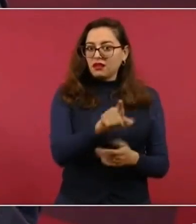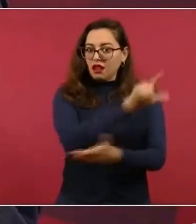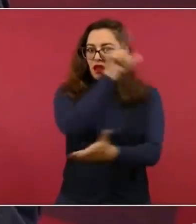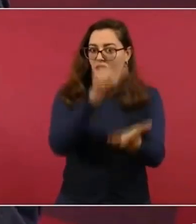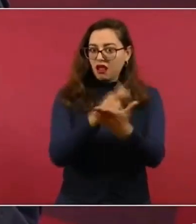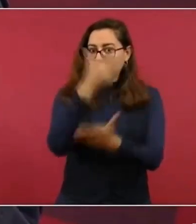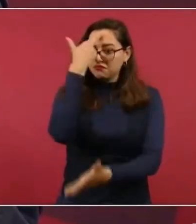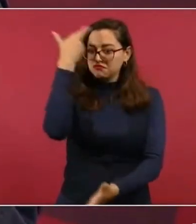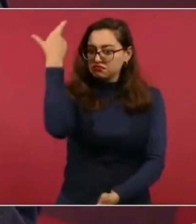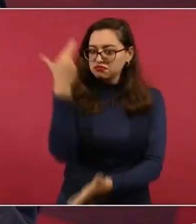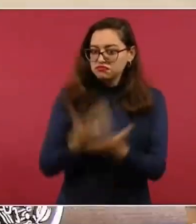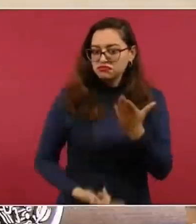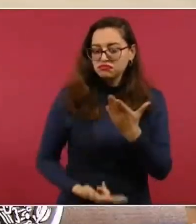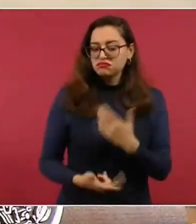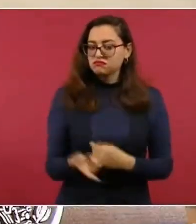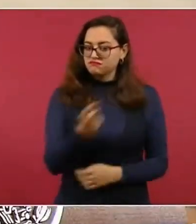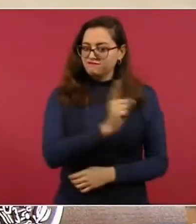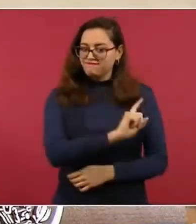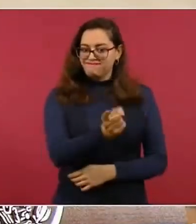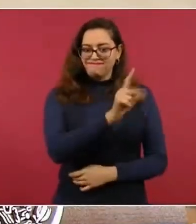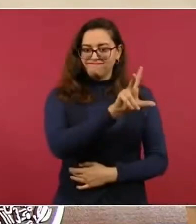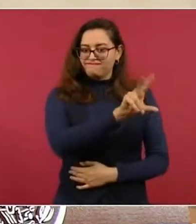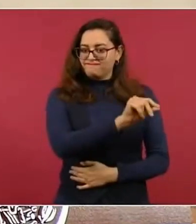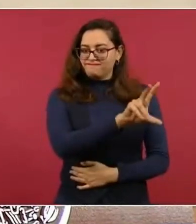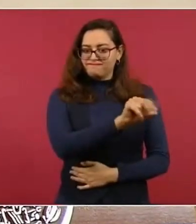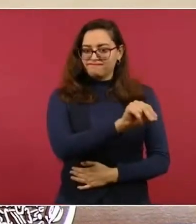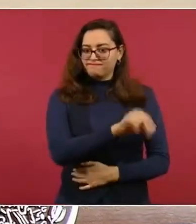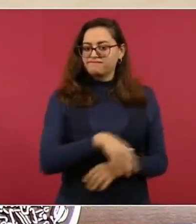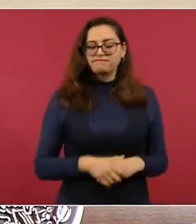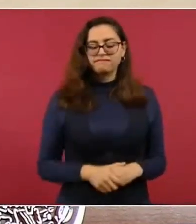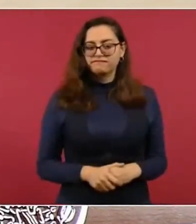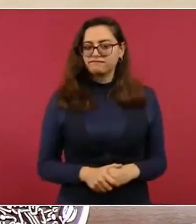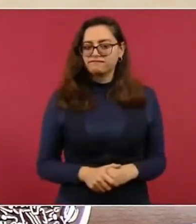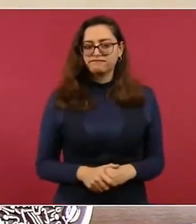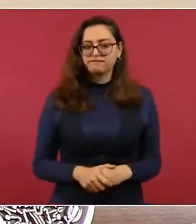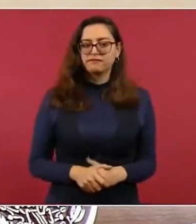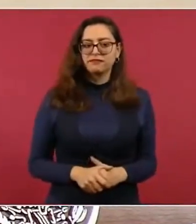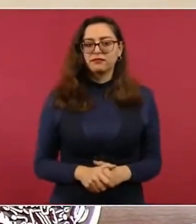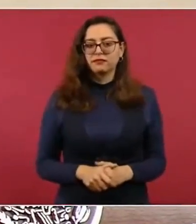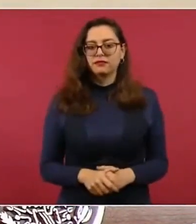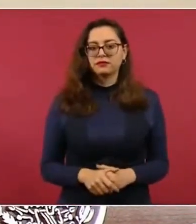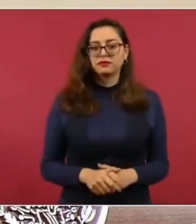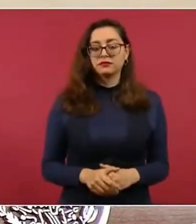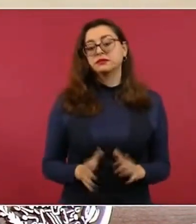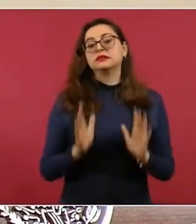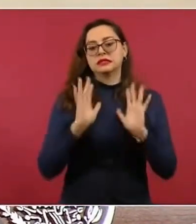es grupo, son grupos